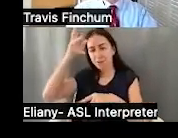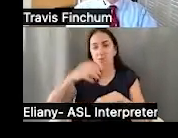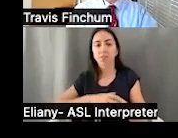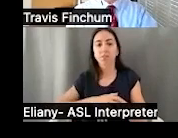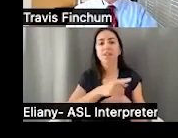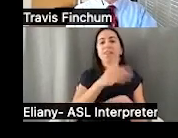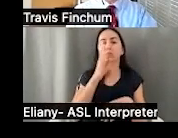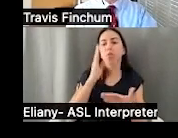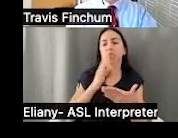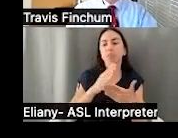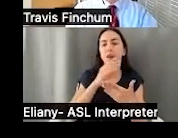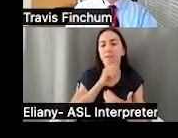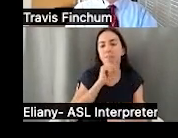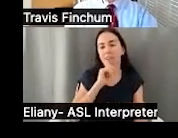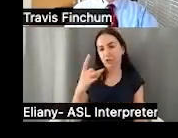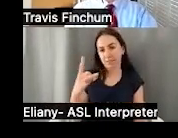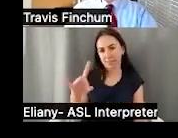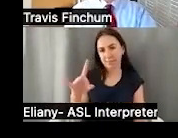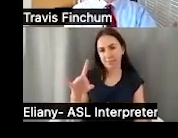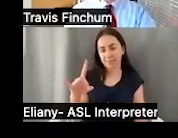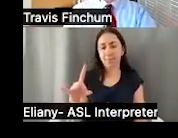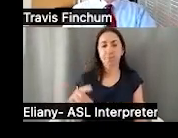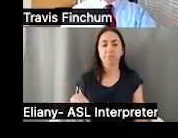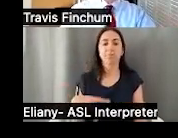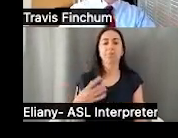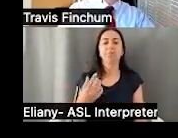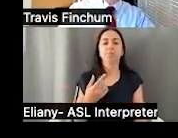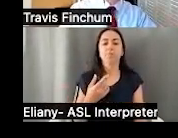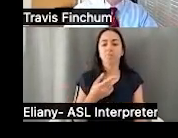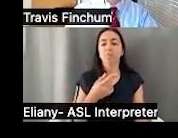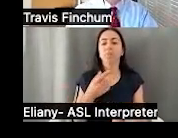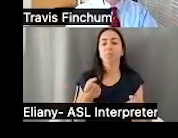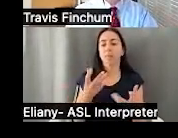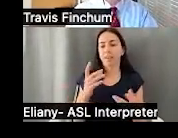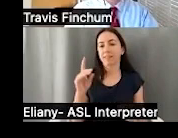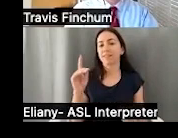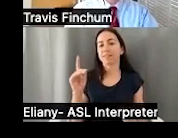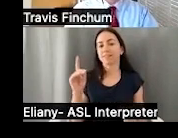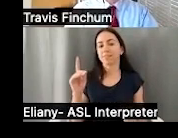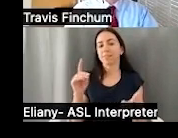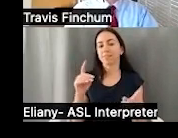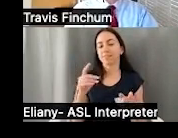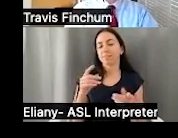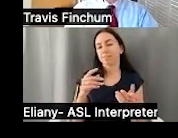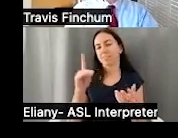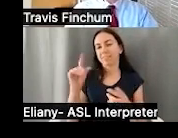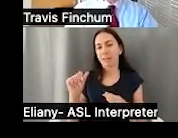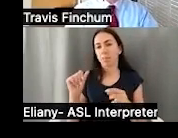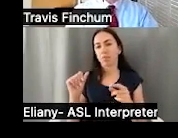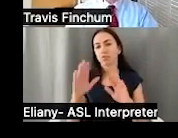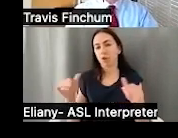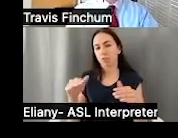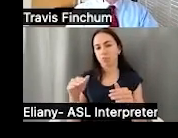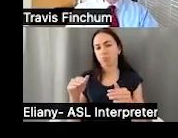frenan cuando el niño cumple 18 años. Este es el programa beneficio para